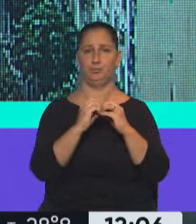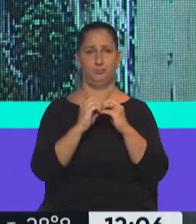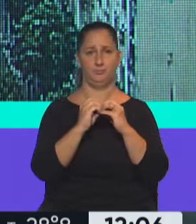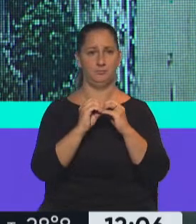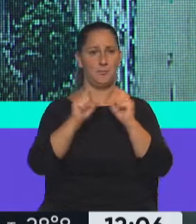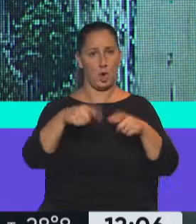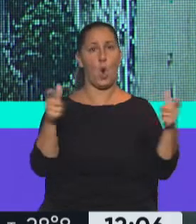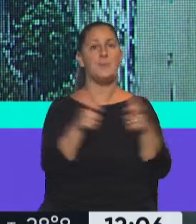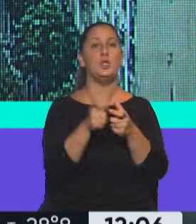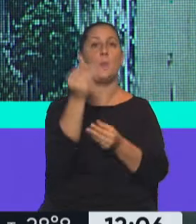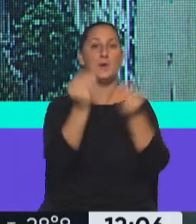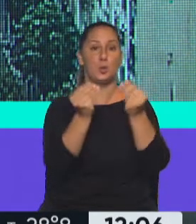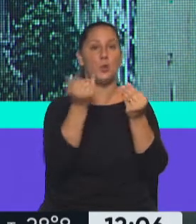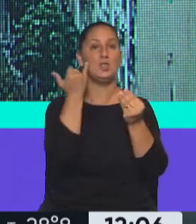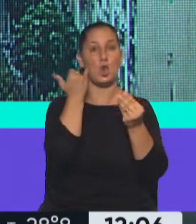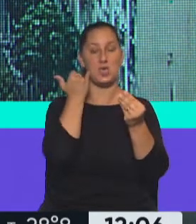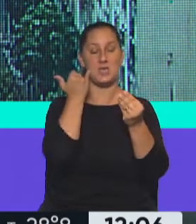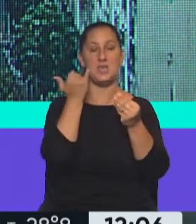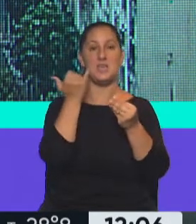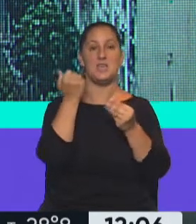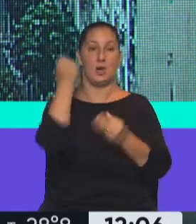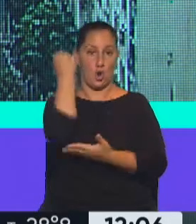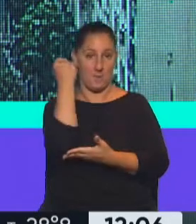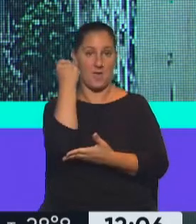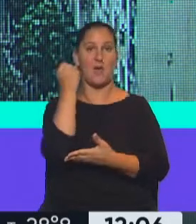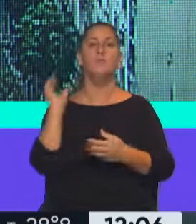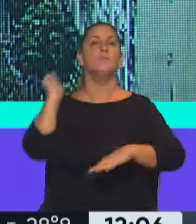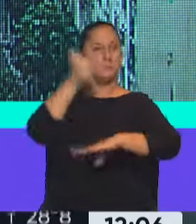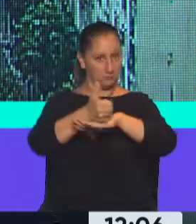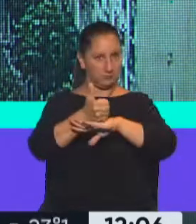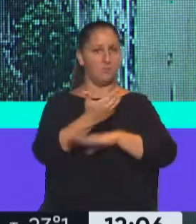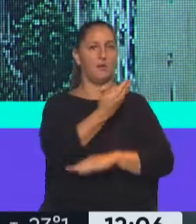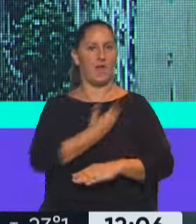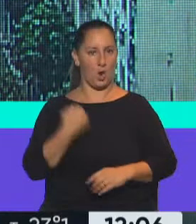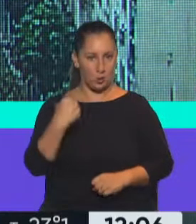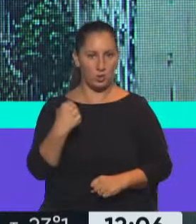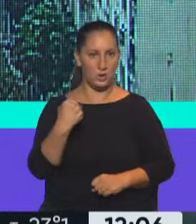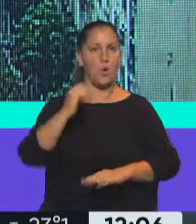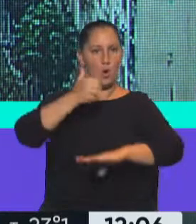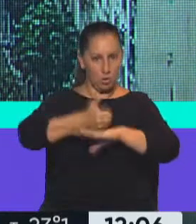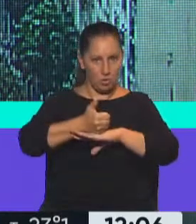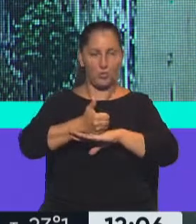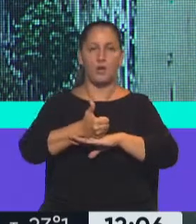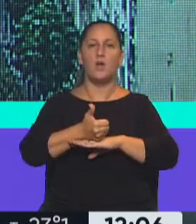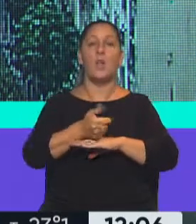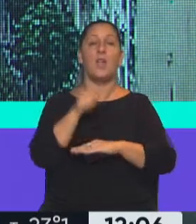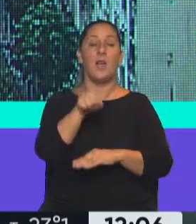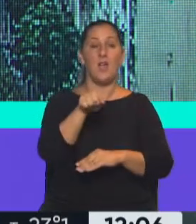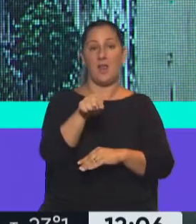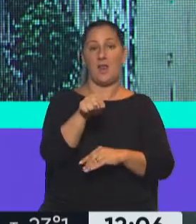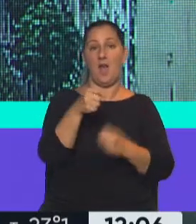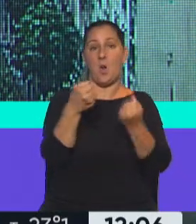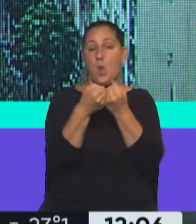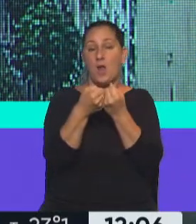la Comisión de Presupuestos y Hacienda, con la presencia del Ejecutivo. Por lo tanto, en las próximas horas el